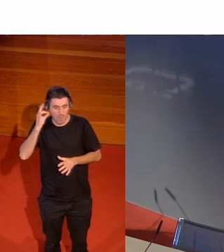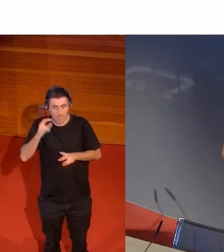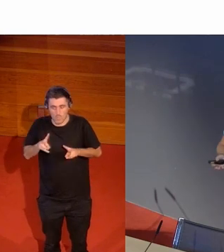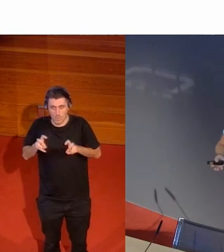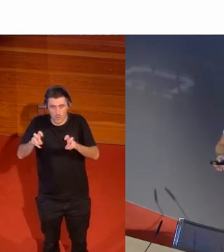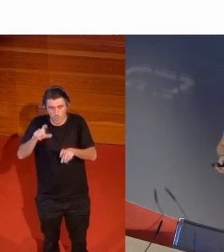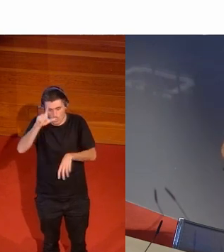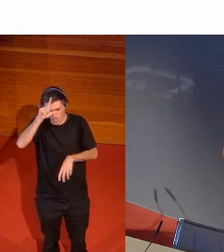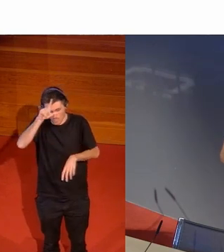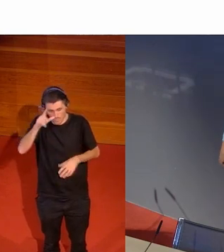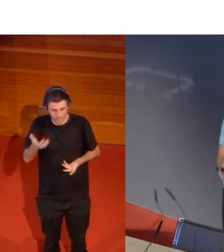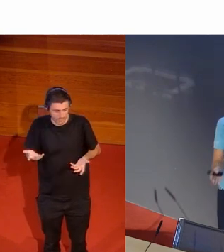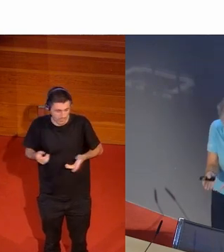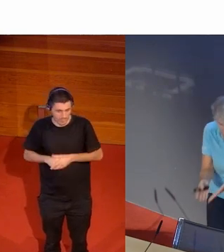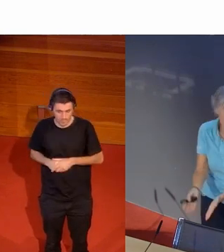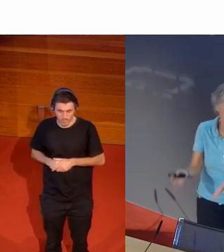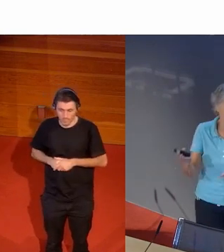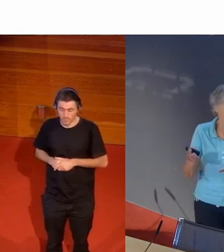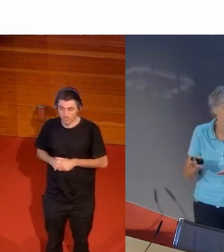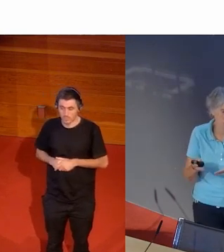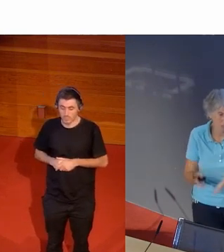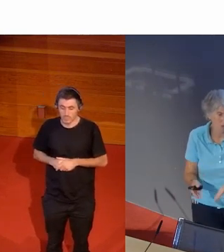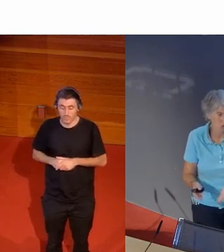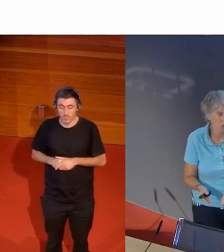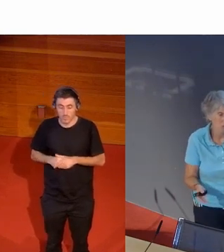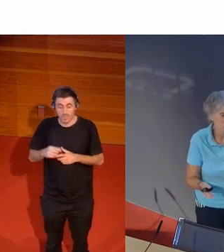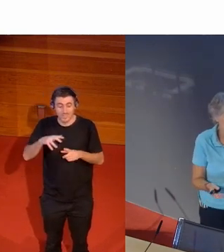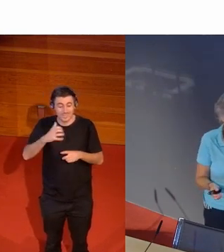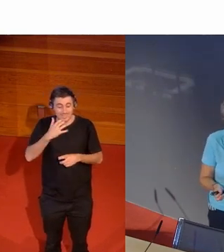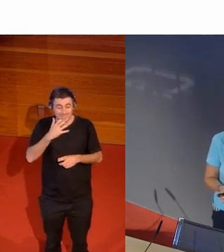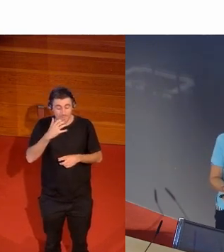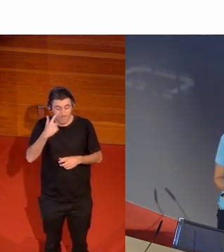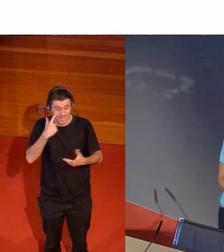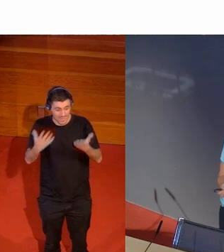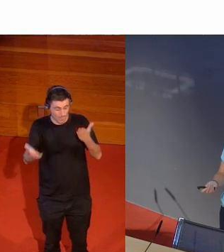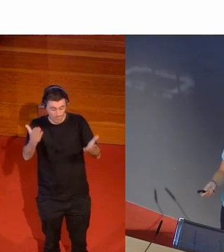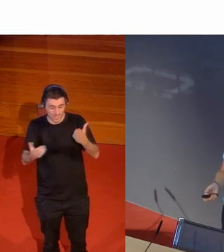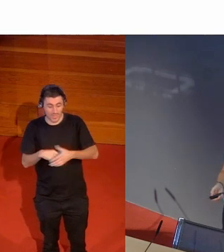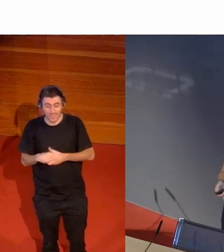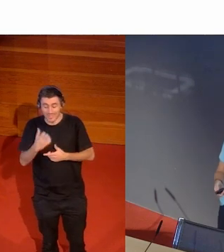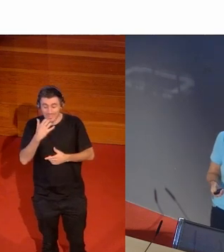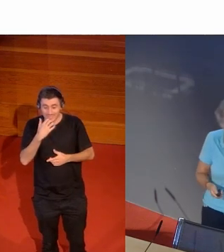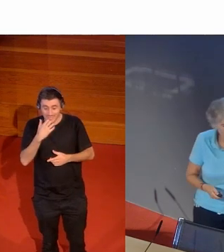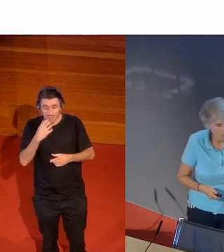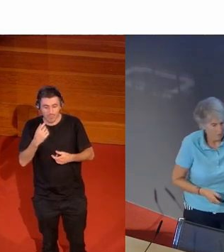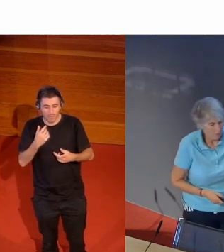pero para que veáis la diferencia en el momento en el que pones los medios aquello florece